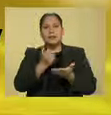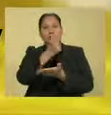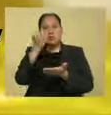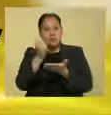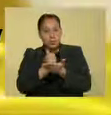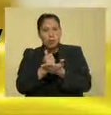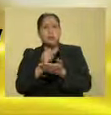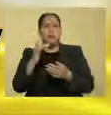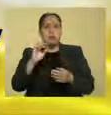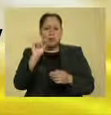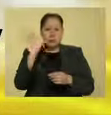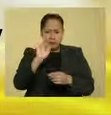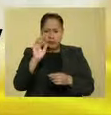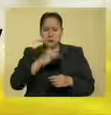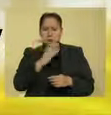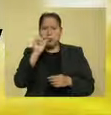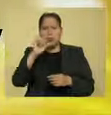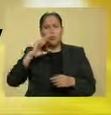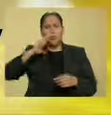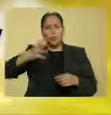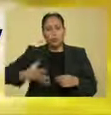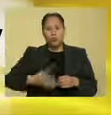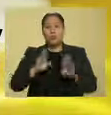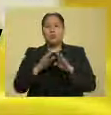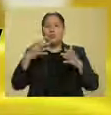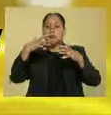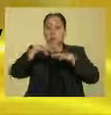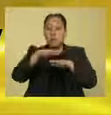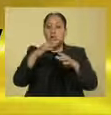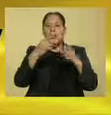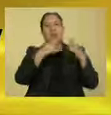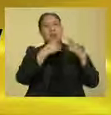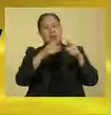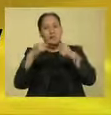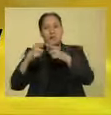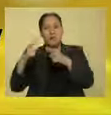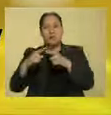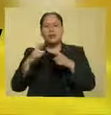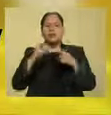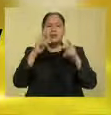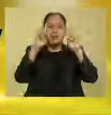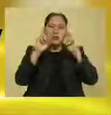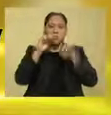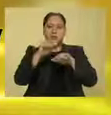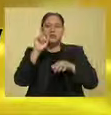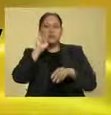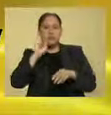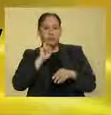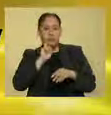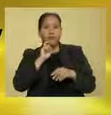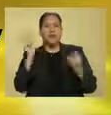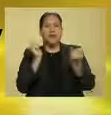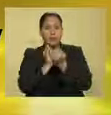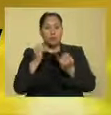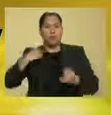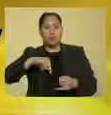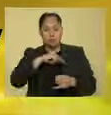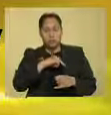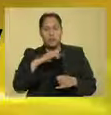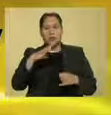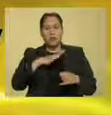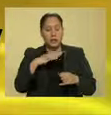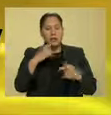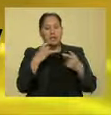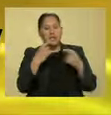sentirse orgullosa de esta gran integración en las distintas colocaciones de la sexualidad, bueno, también tenemos en las distintas